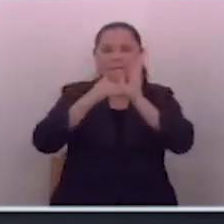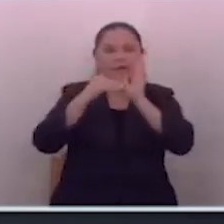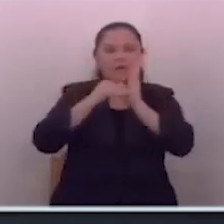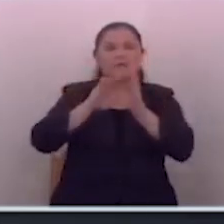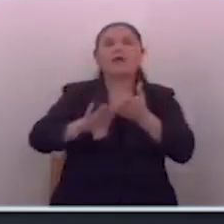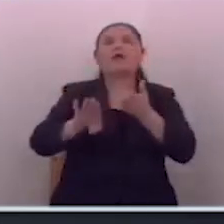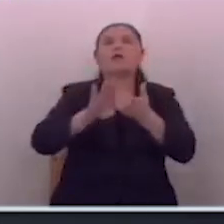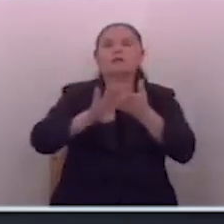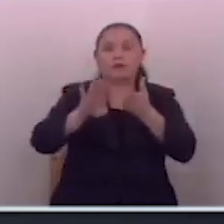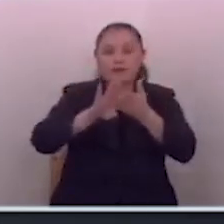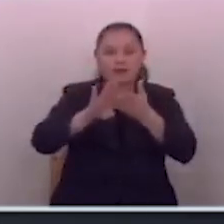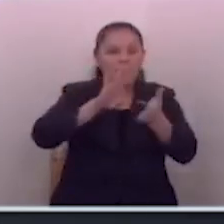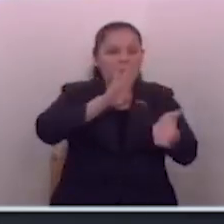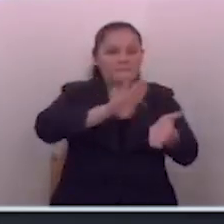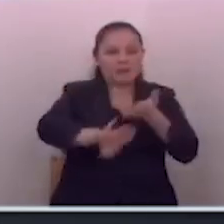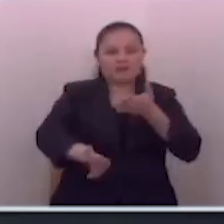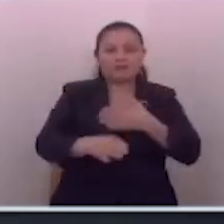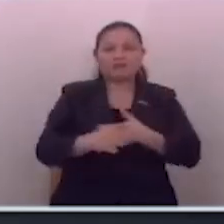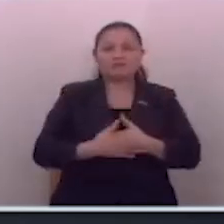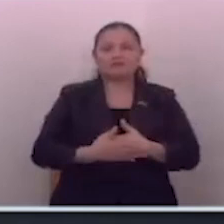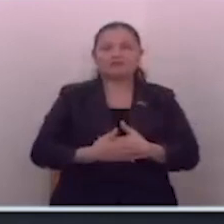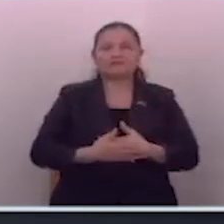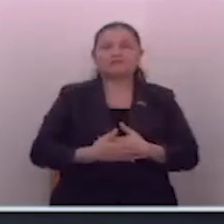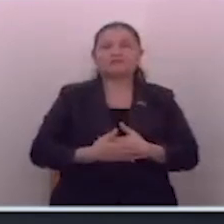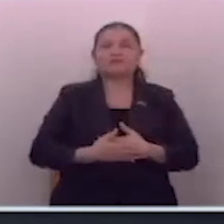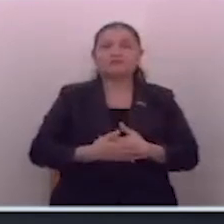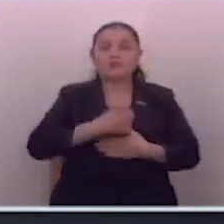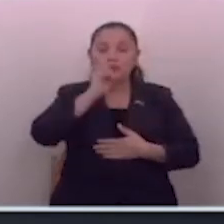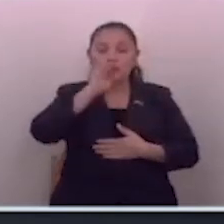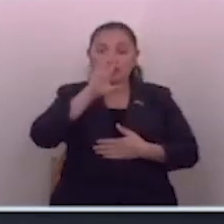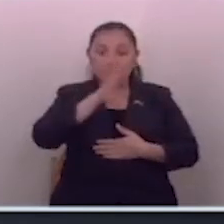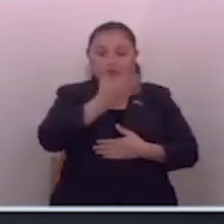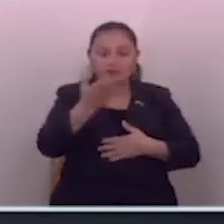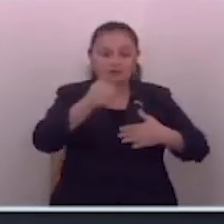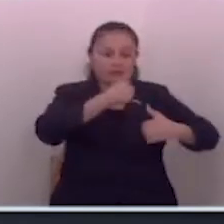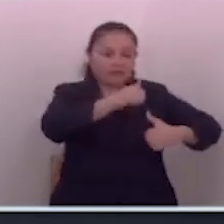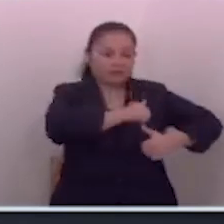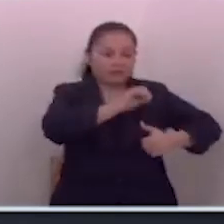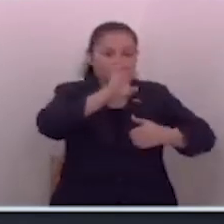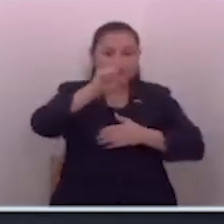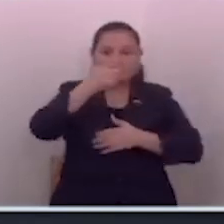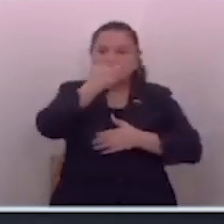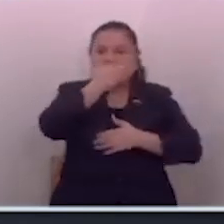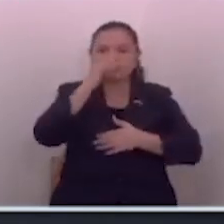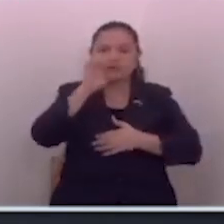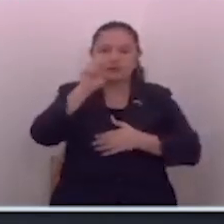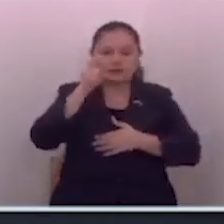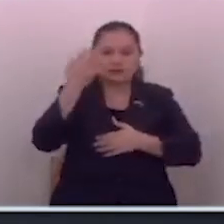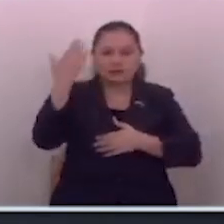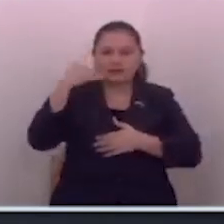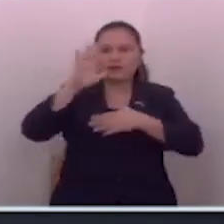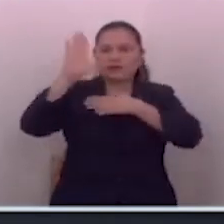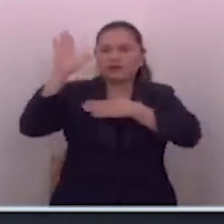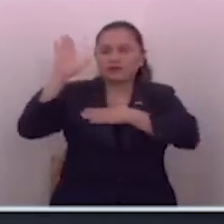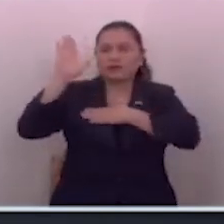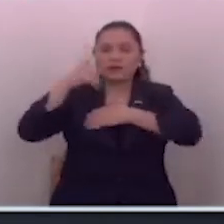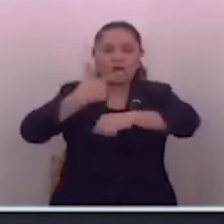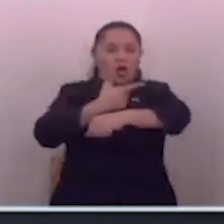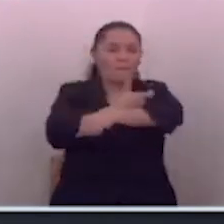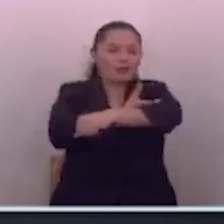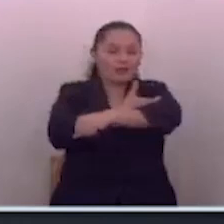indemnización. Dicen los veteranos, se comprometieron con un hospital